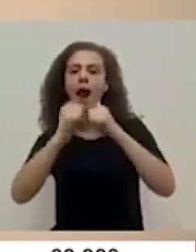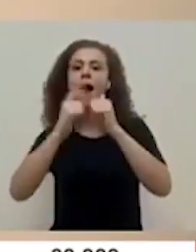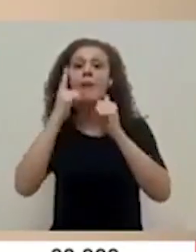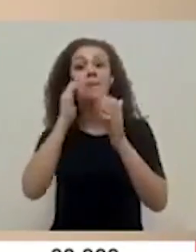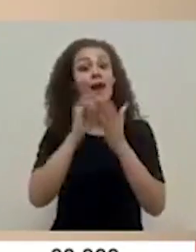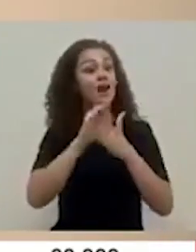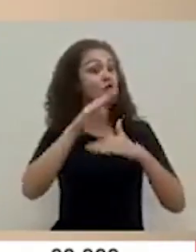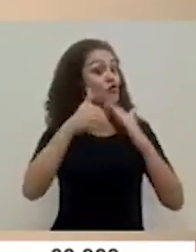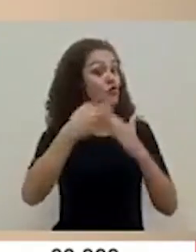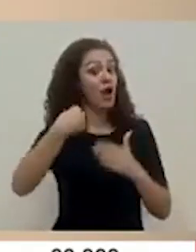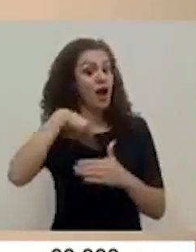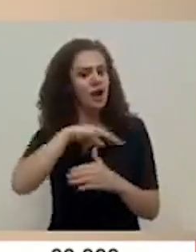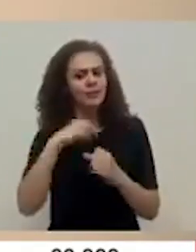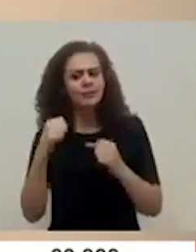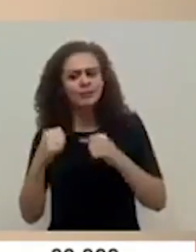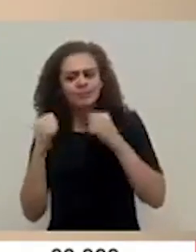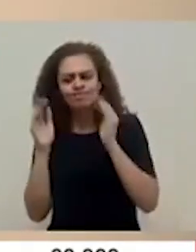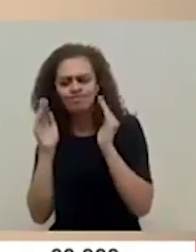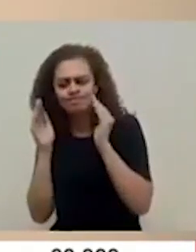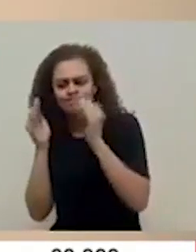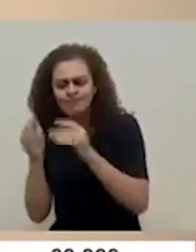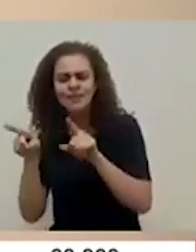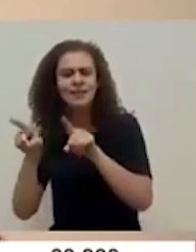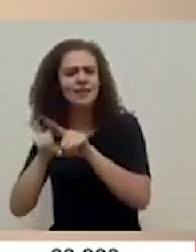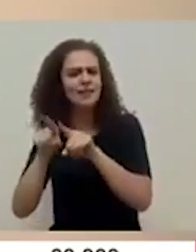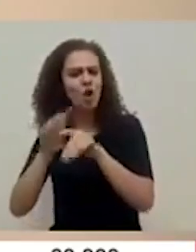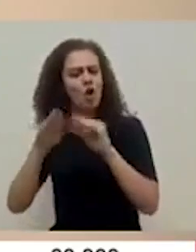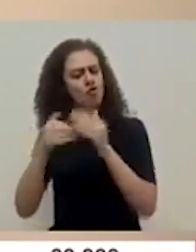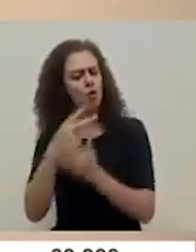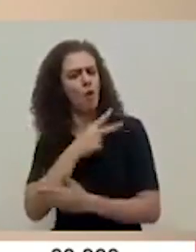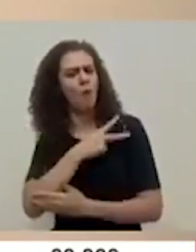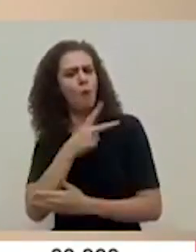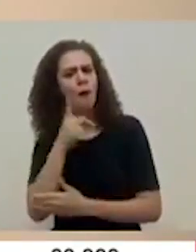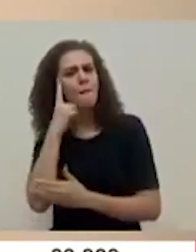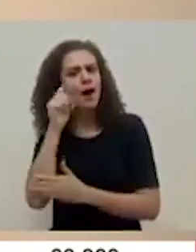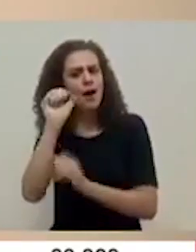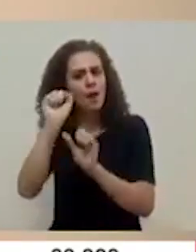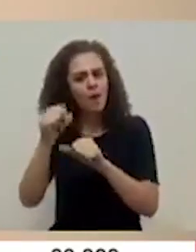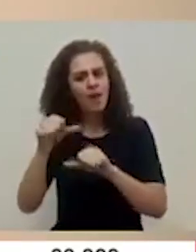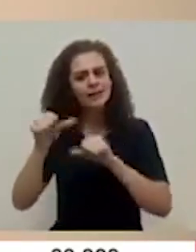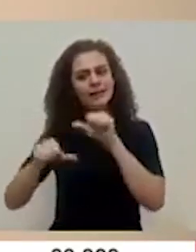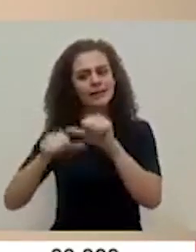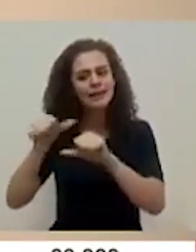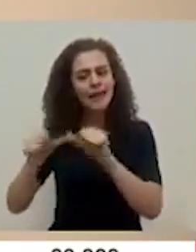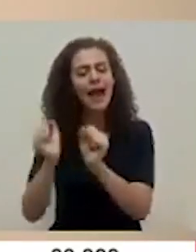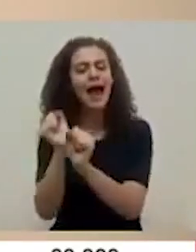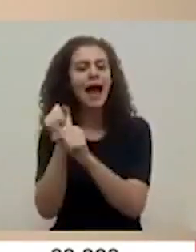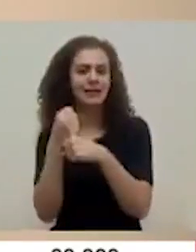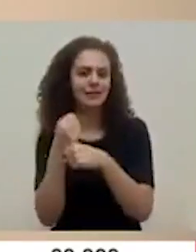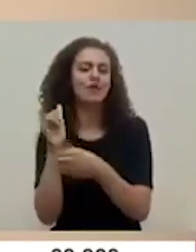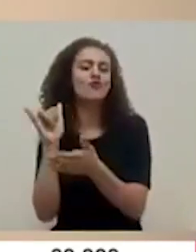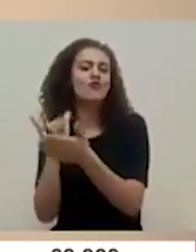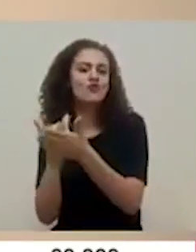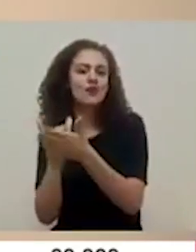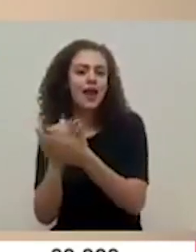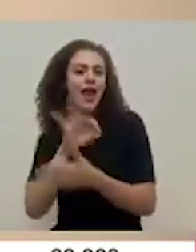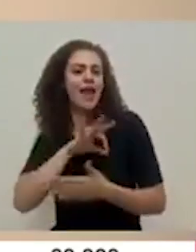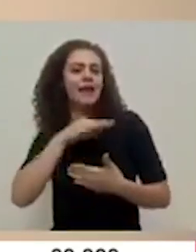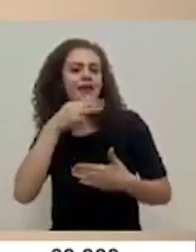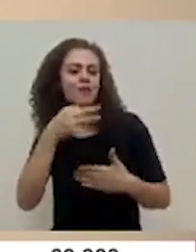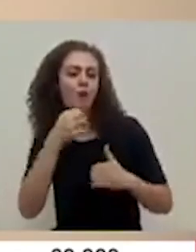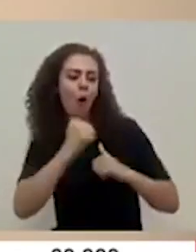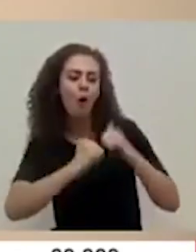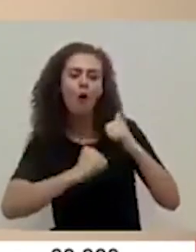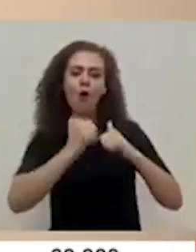eso toda nuestra energía y todo también toda la voluntad para poder seguir haciendo ese espíritu